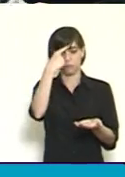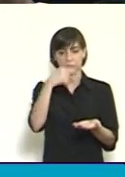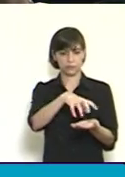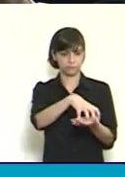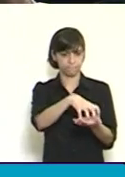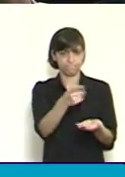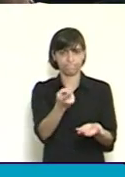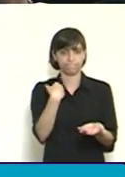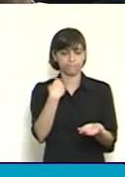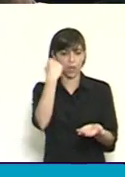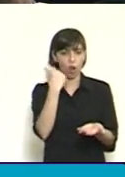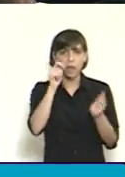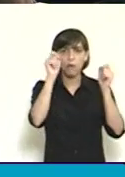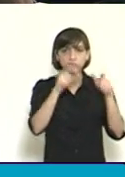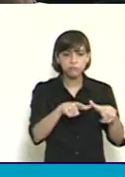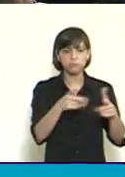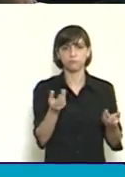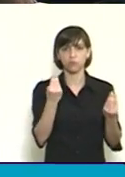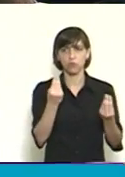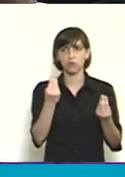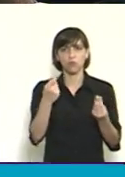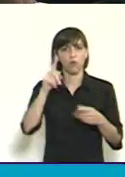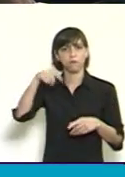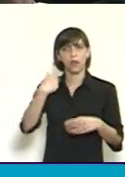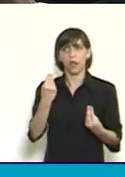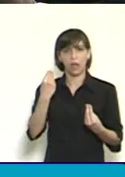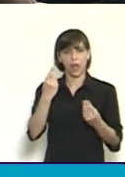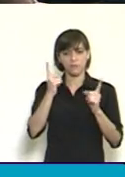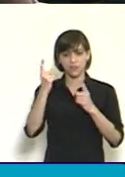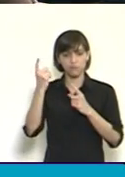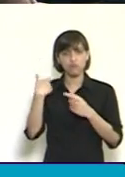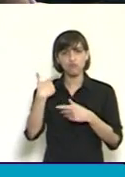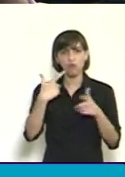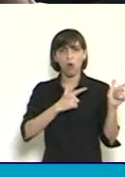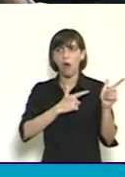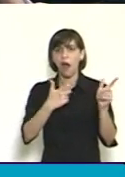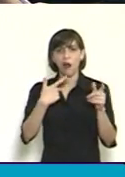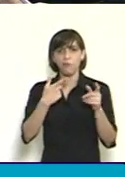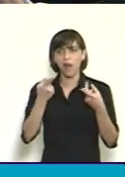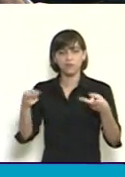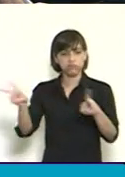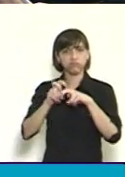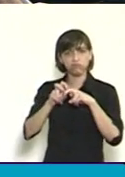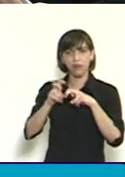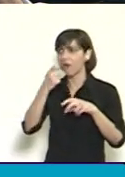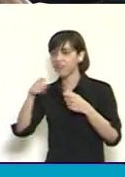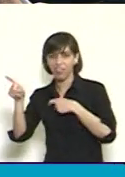se financie solamente de las tasas que obtenga por el comercio de armas, es una contradicción en sí misma.